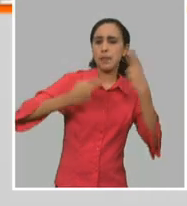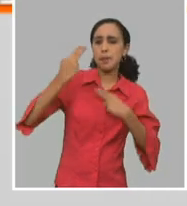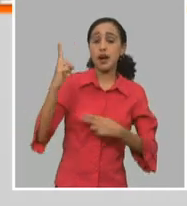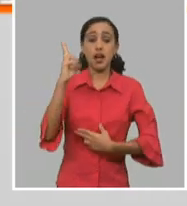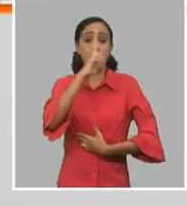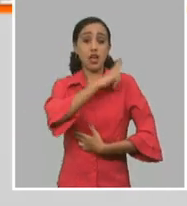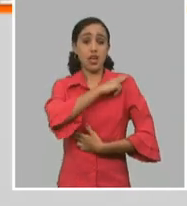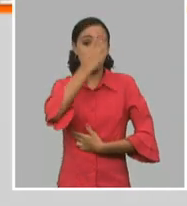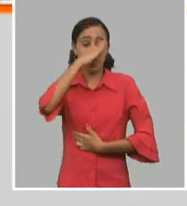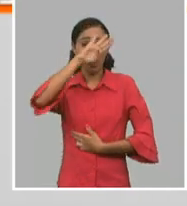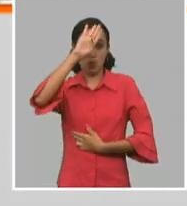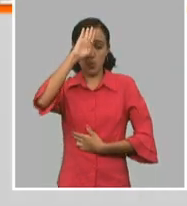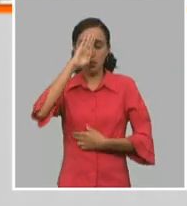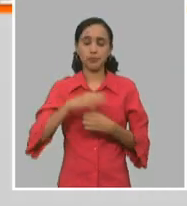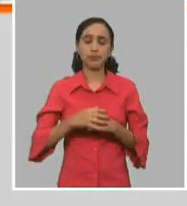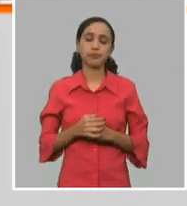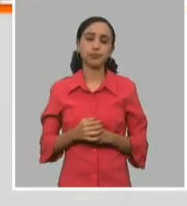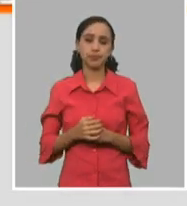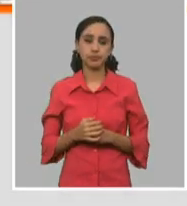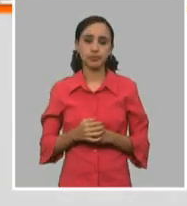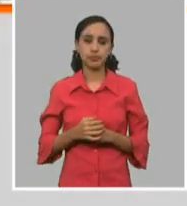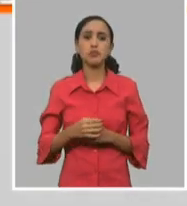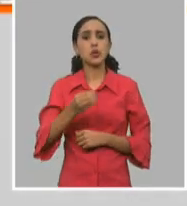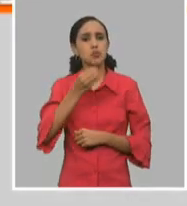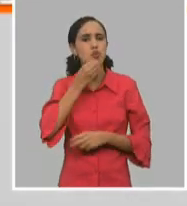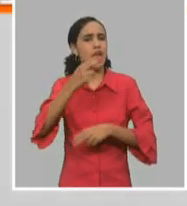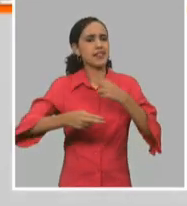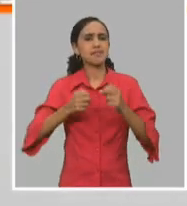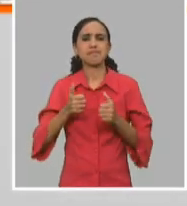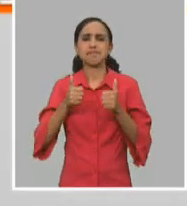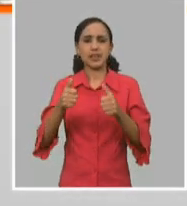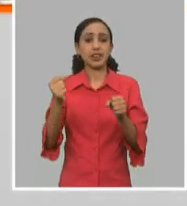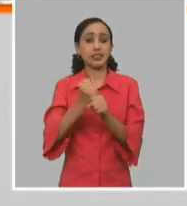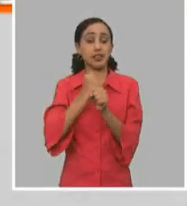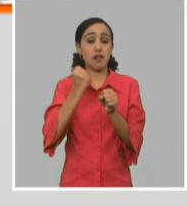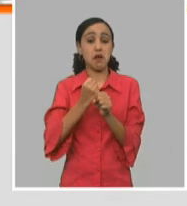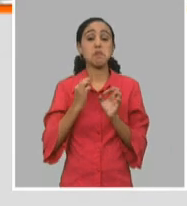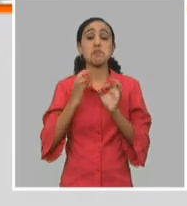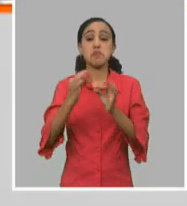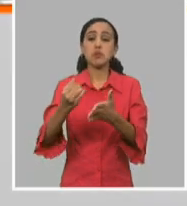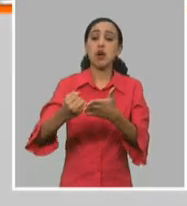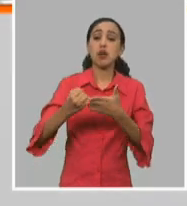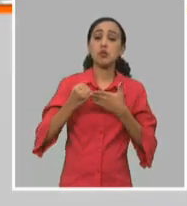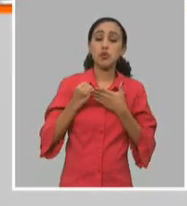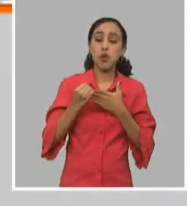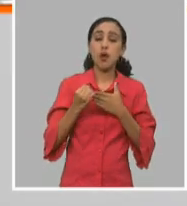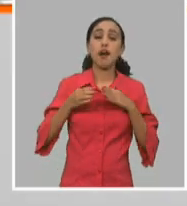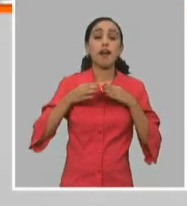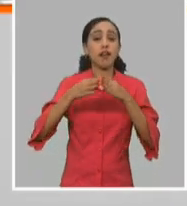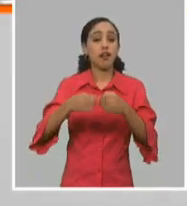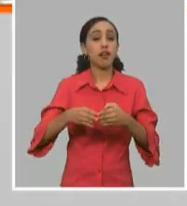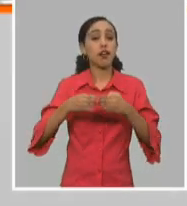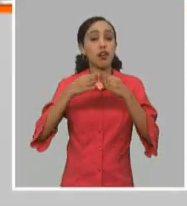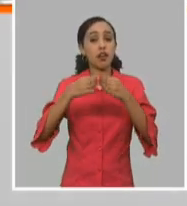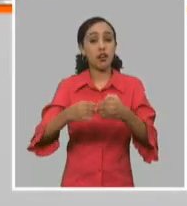dando. La posibilidad de hacerlo de manera efectiva, pues también ayudó a que Granma